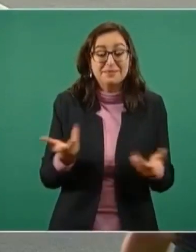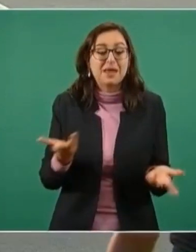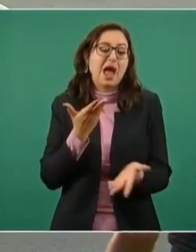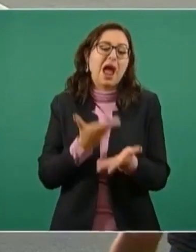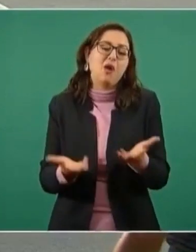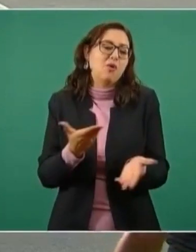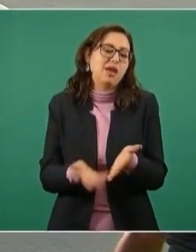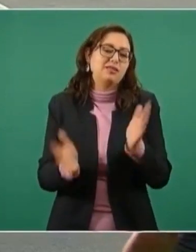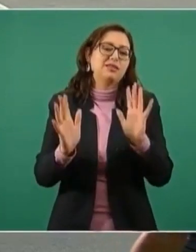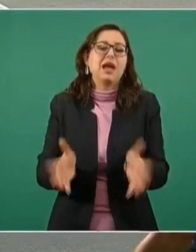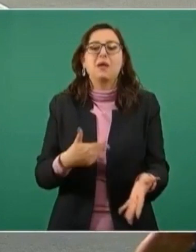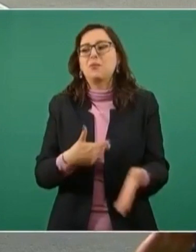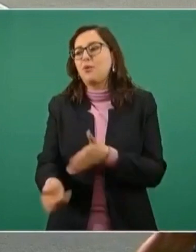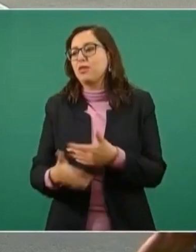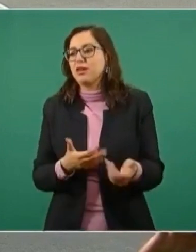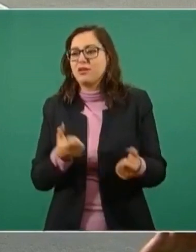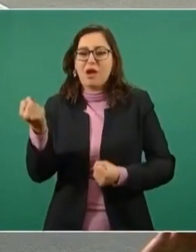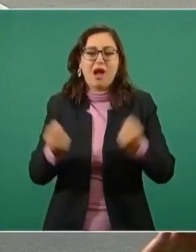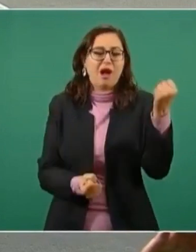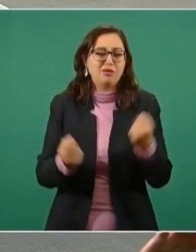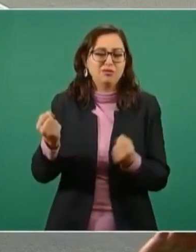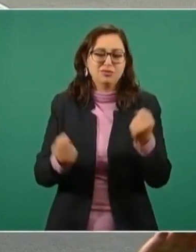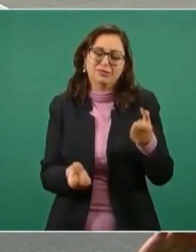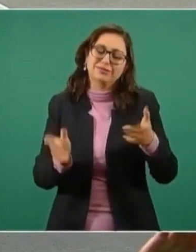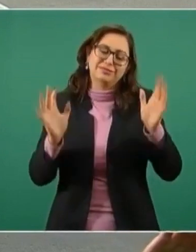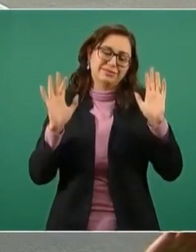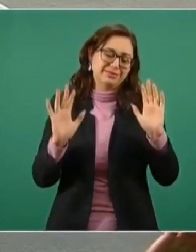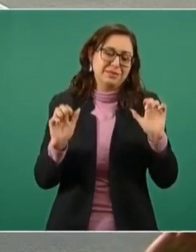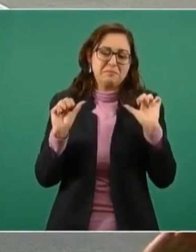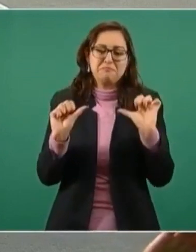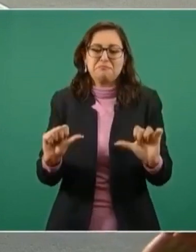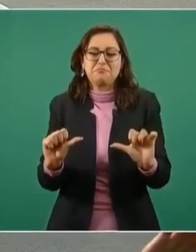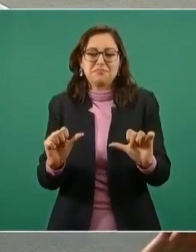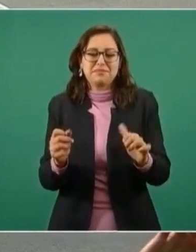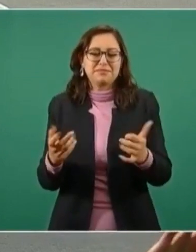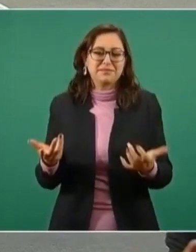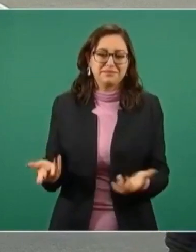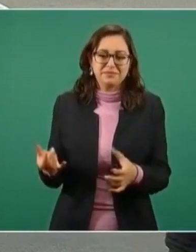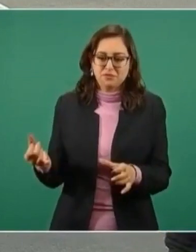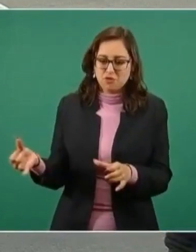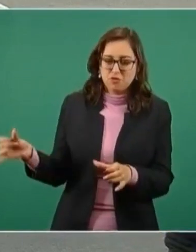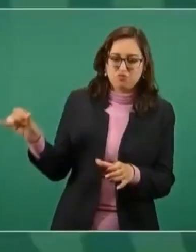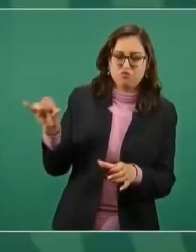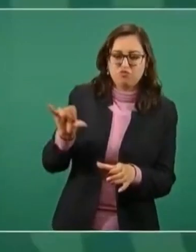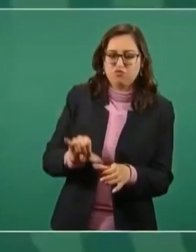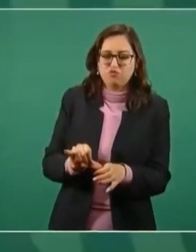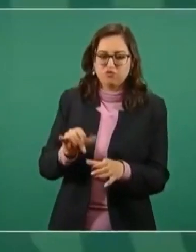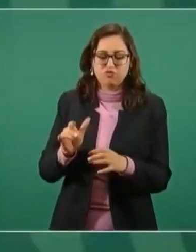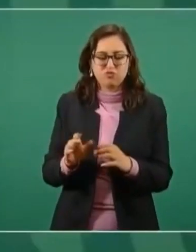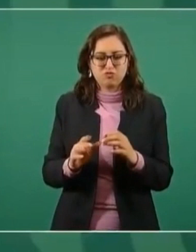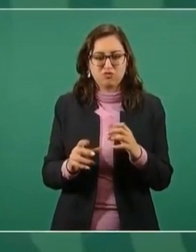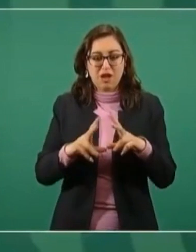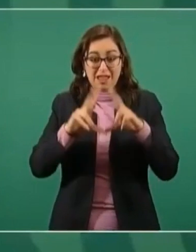este mecanismo.